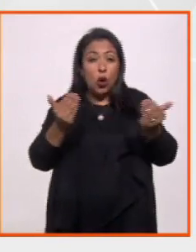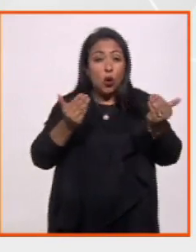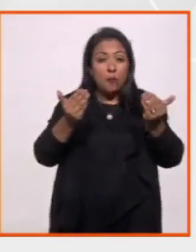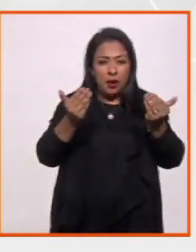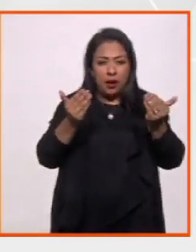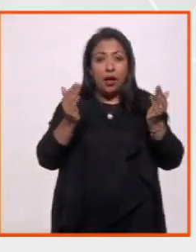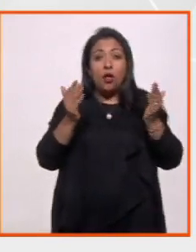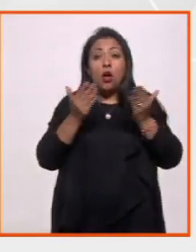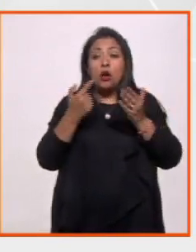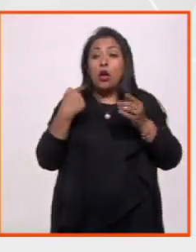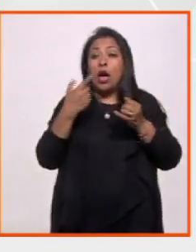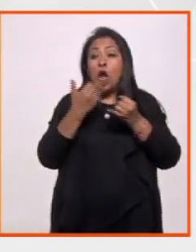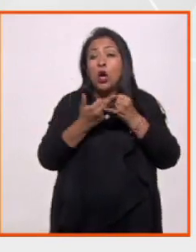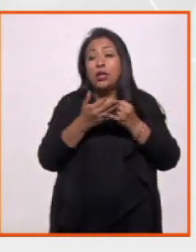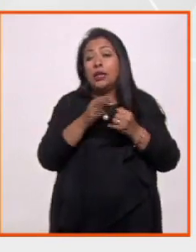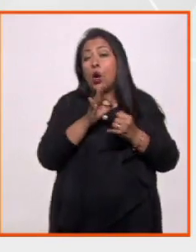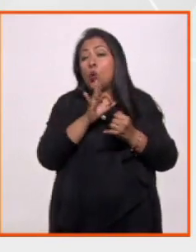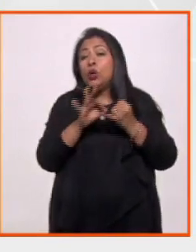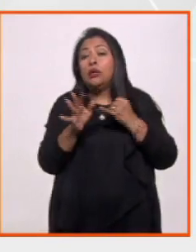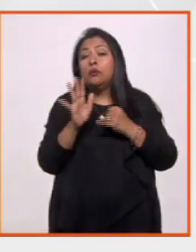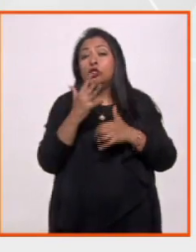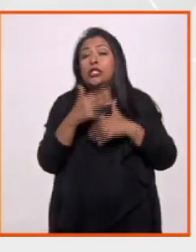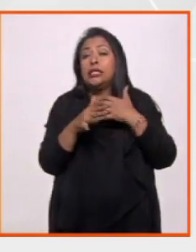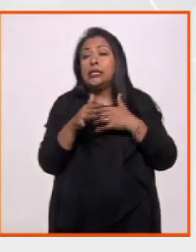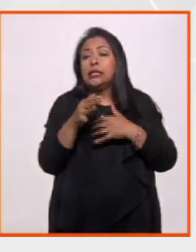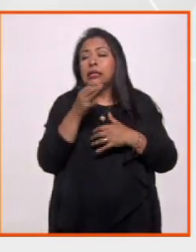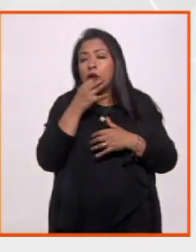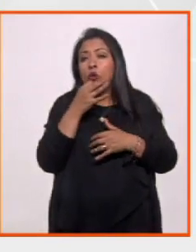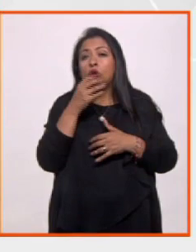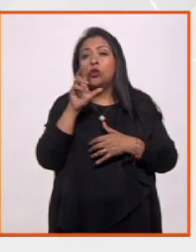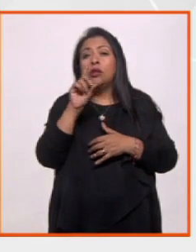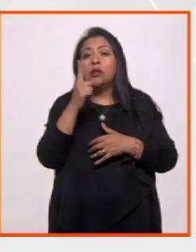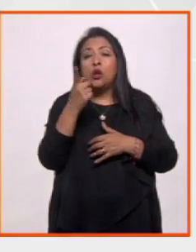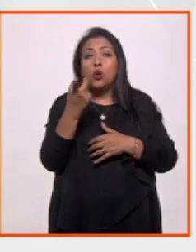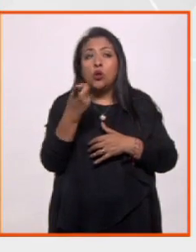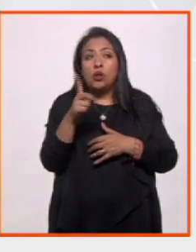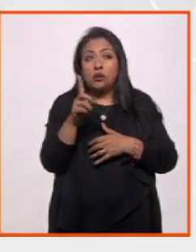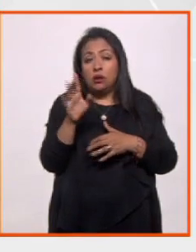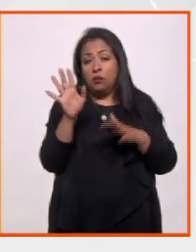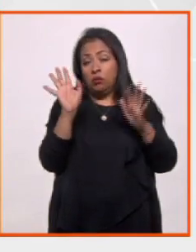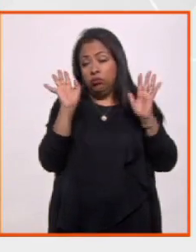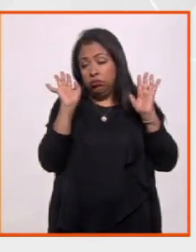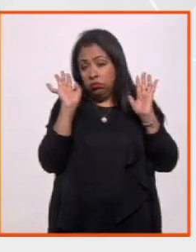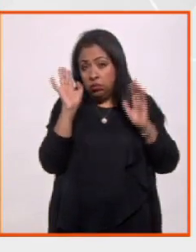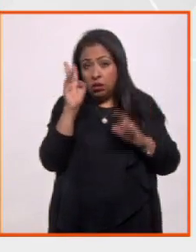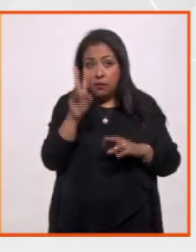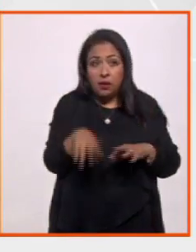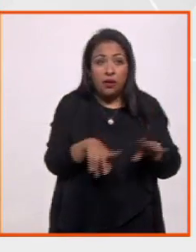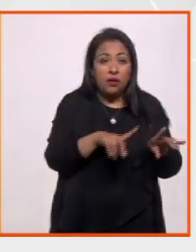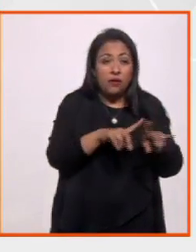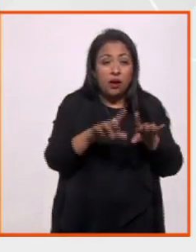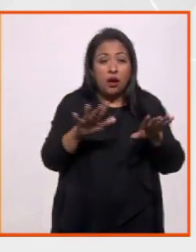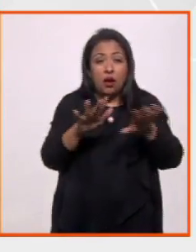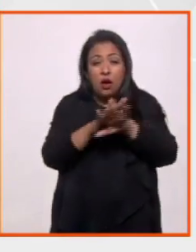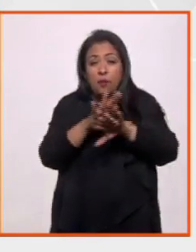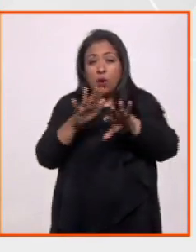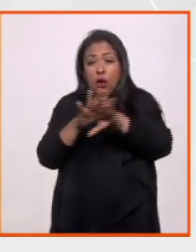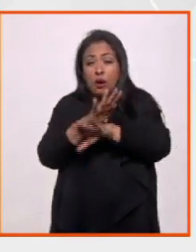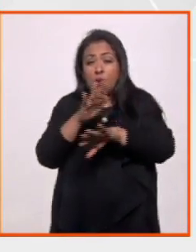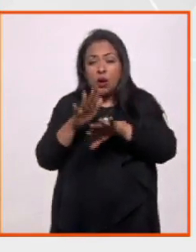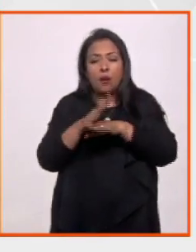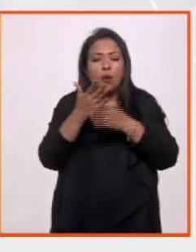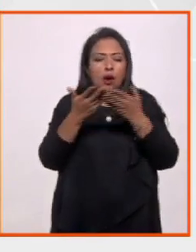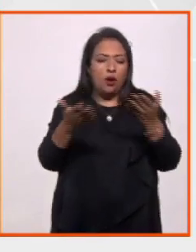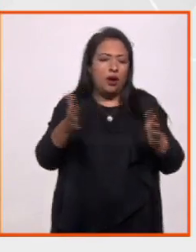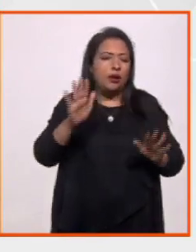estamos en los últimos 15 segundos del 31 de diciembre, y bueno, ha tenido diversas transformaciones en el universo, ahora